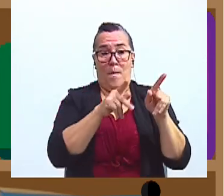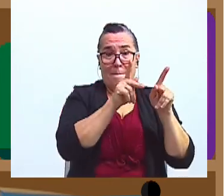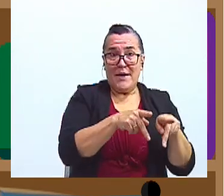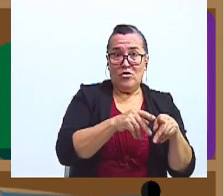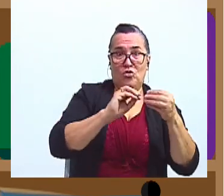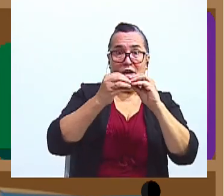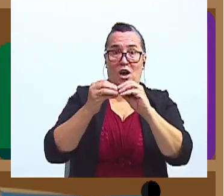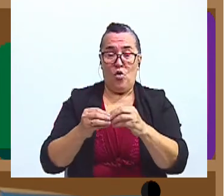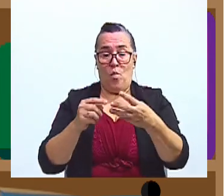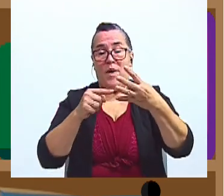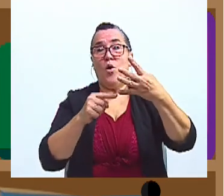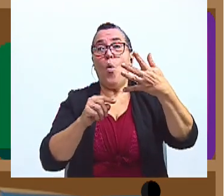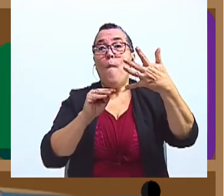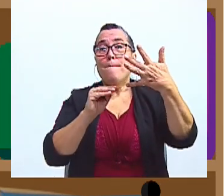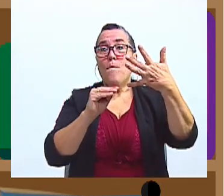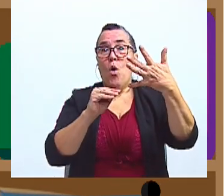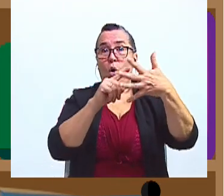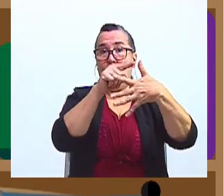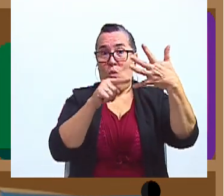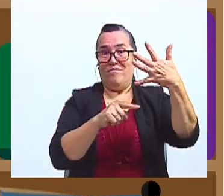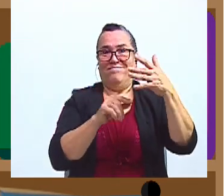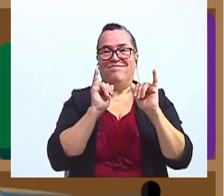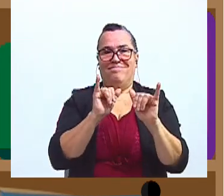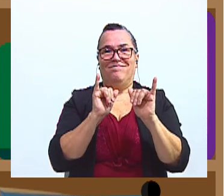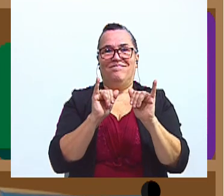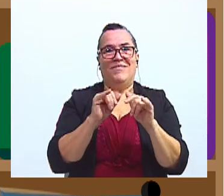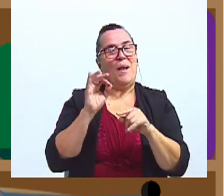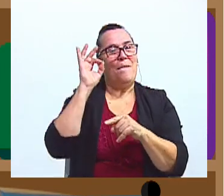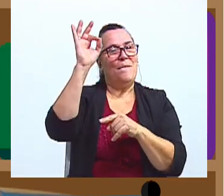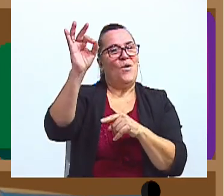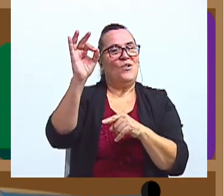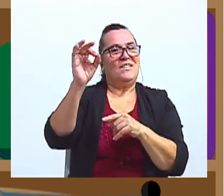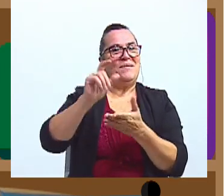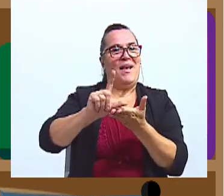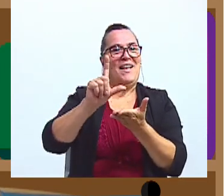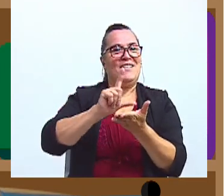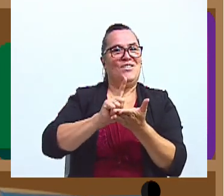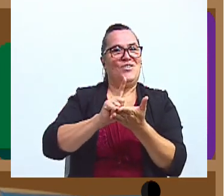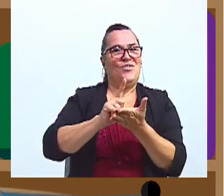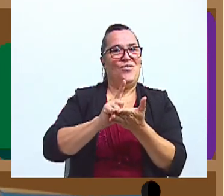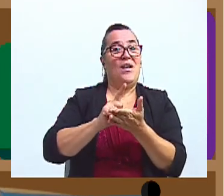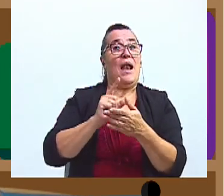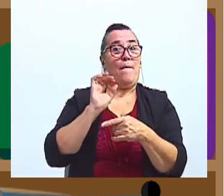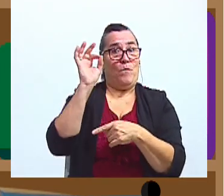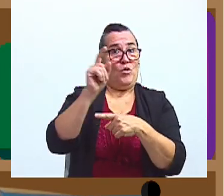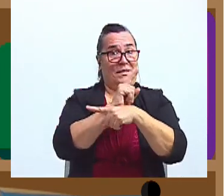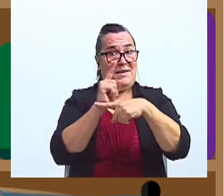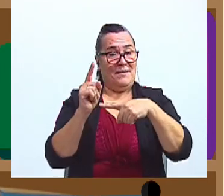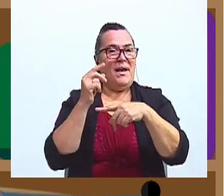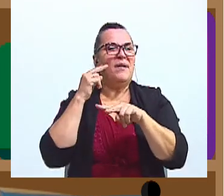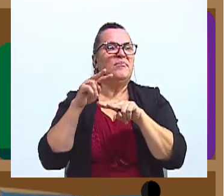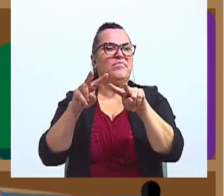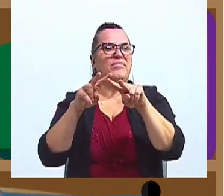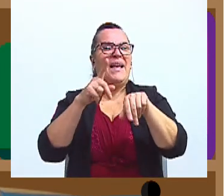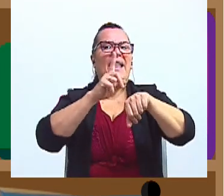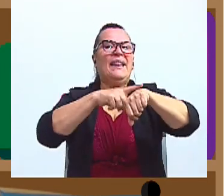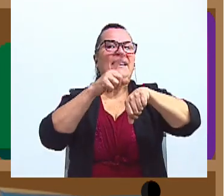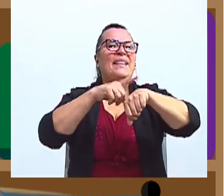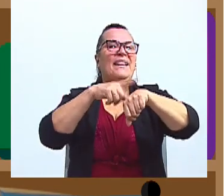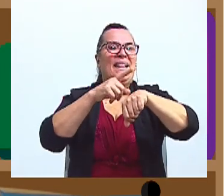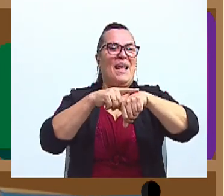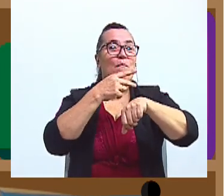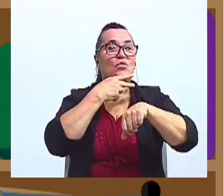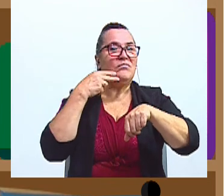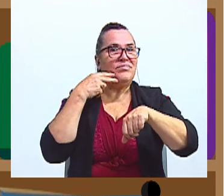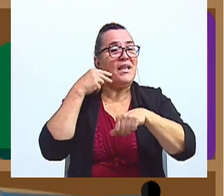número y modo. Y hasta ahí quedamos. La próxima lección, que será la otra semana, veremos los tiempos verbales.